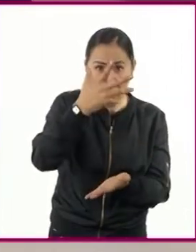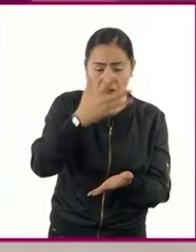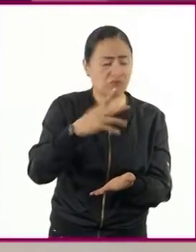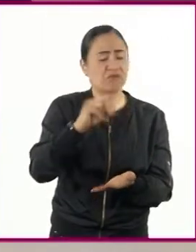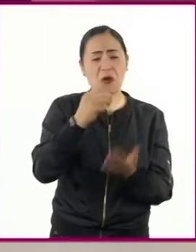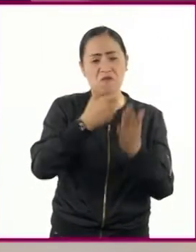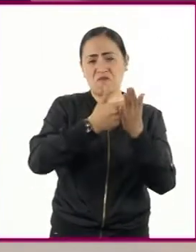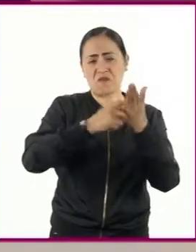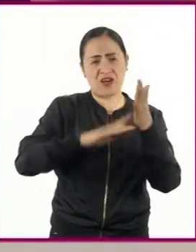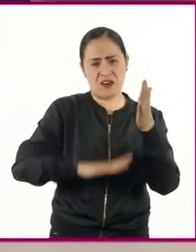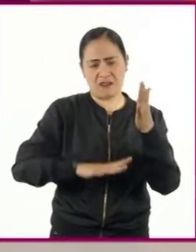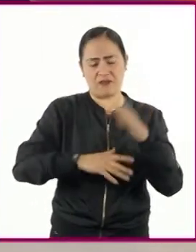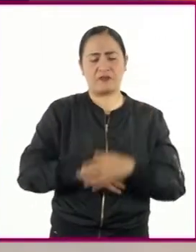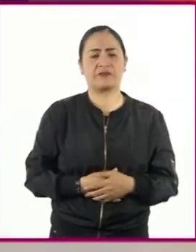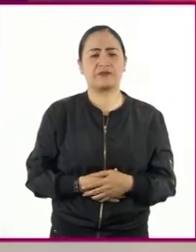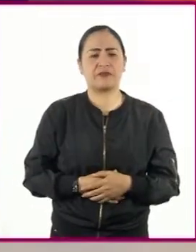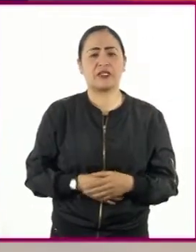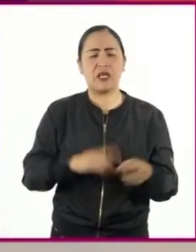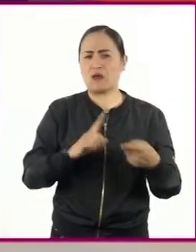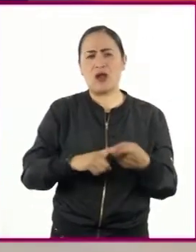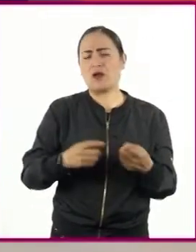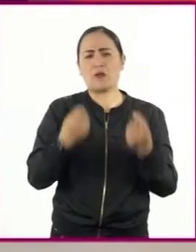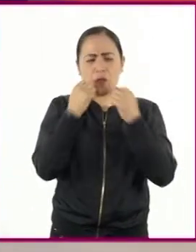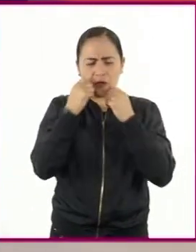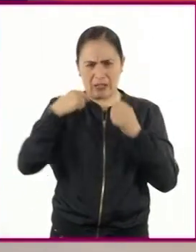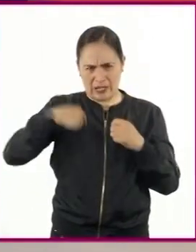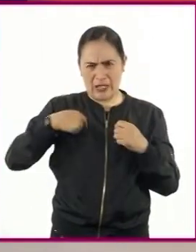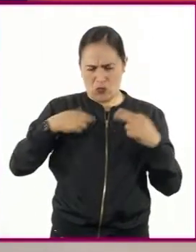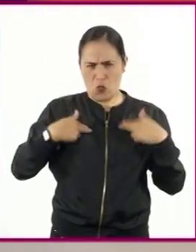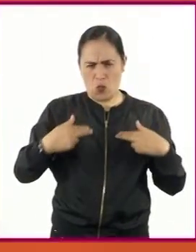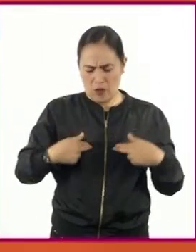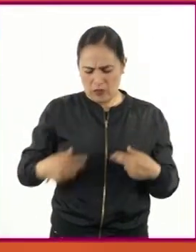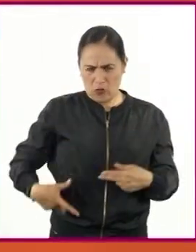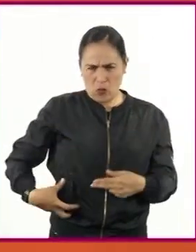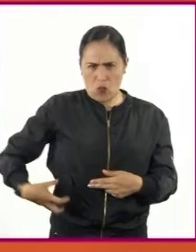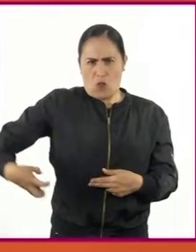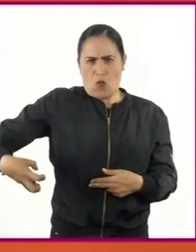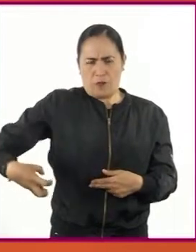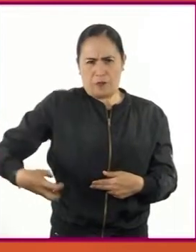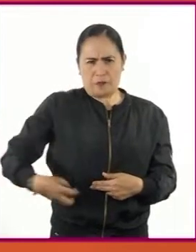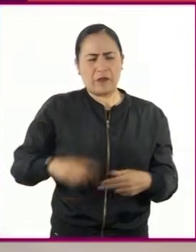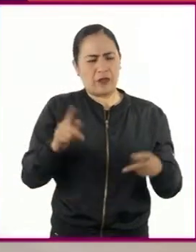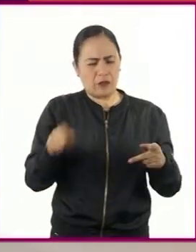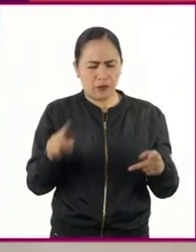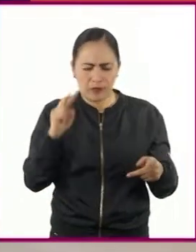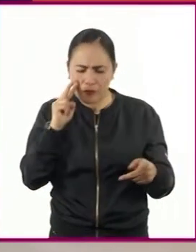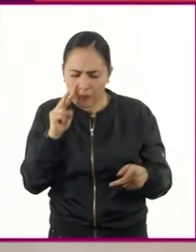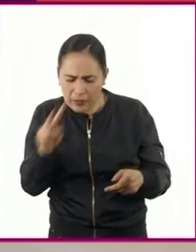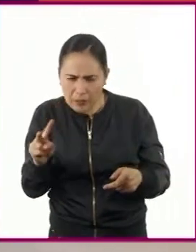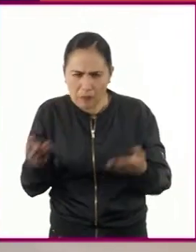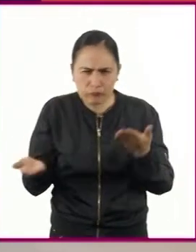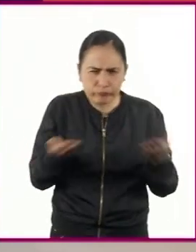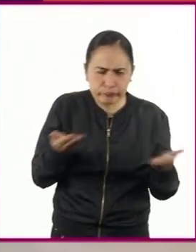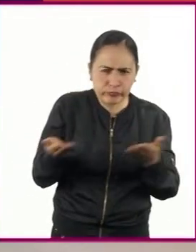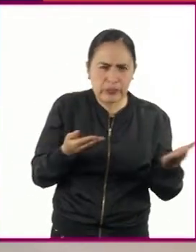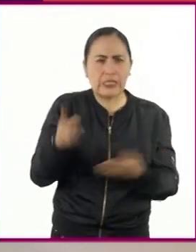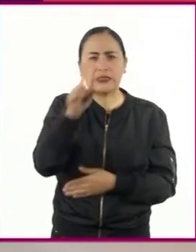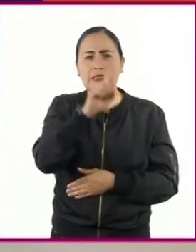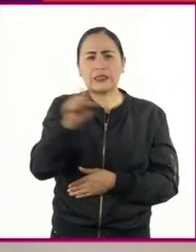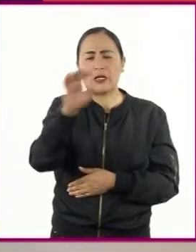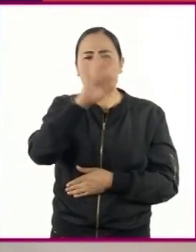obtiene a partir de la insulina humana, por lo que tiene mayor compatibilidad, casi del 100%.